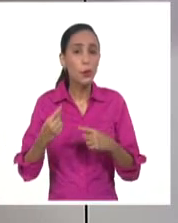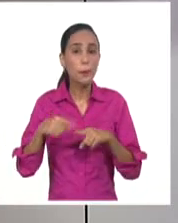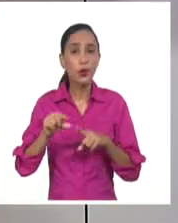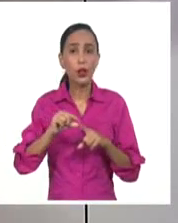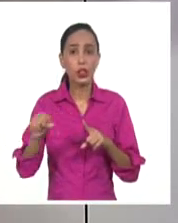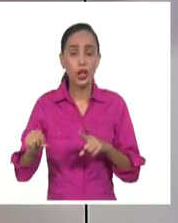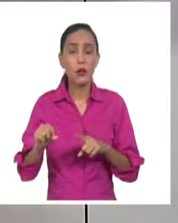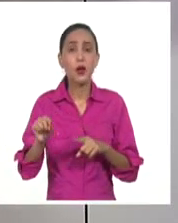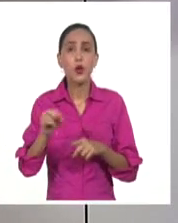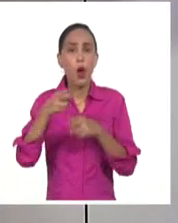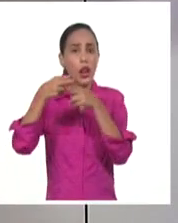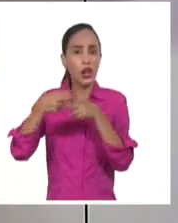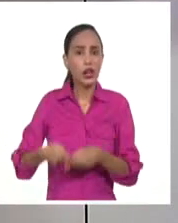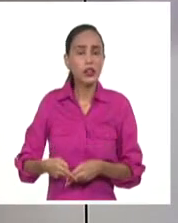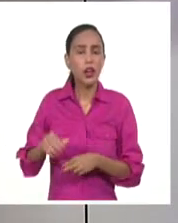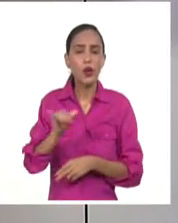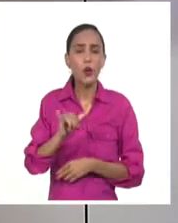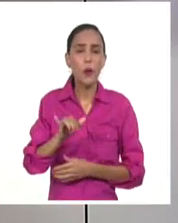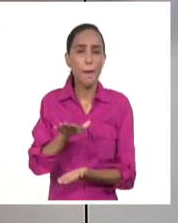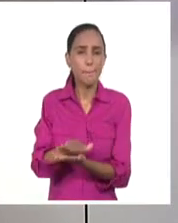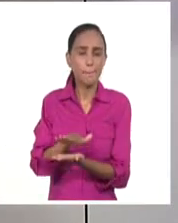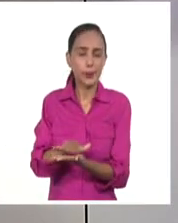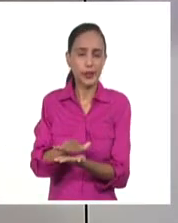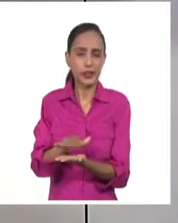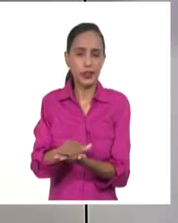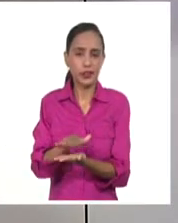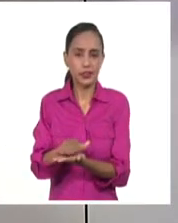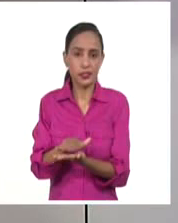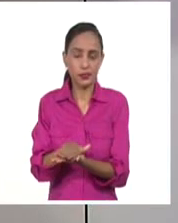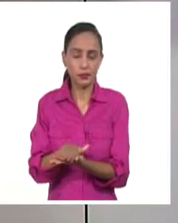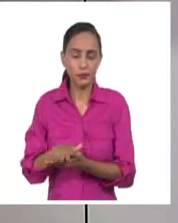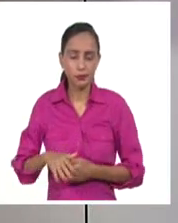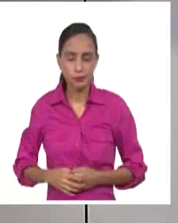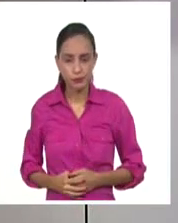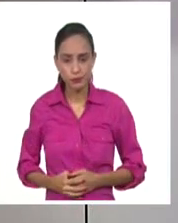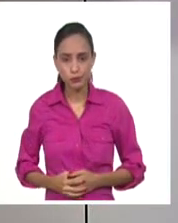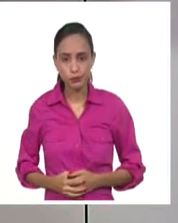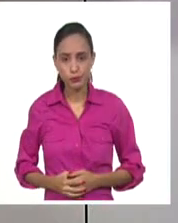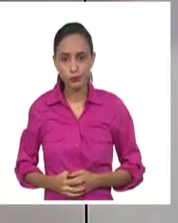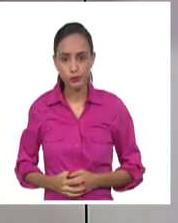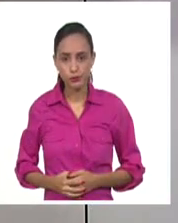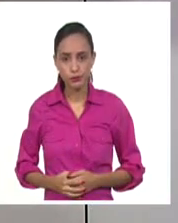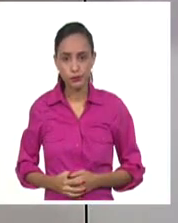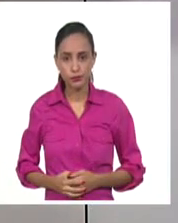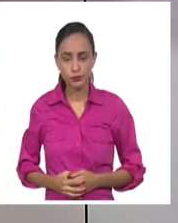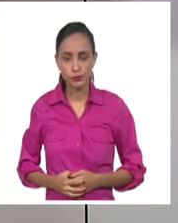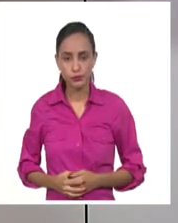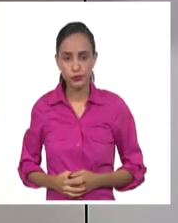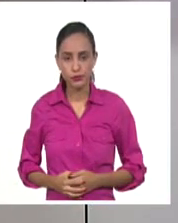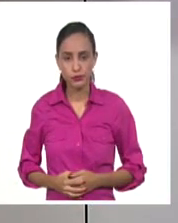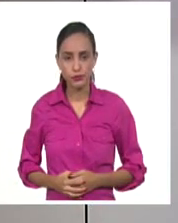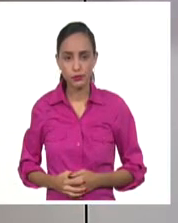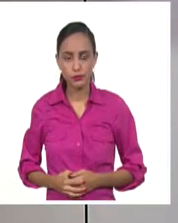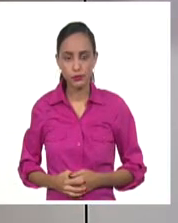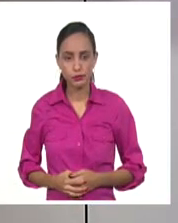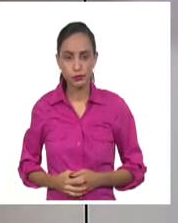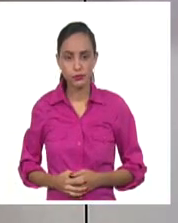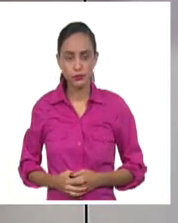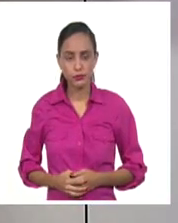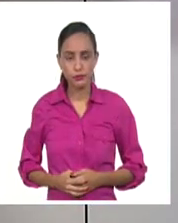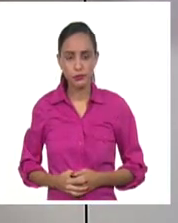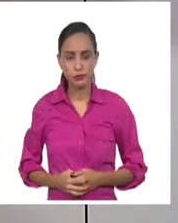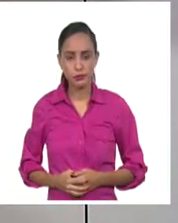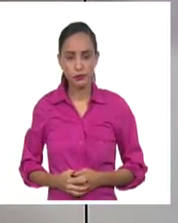larga lista de pendientes del sistema capitalista en Estados Unidos, que no pasa del mero reconocimiento y ofrece